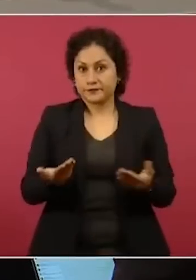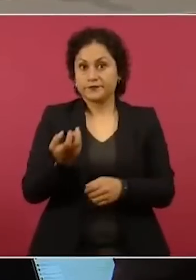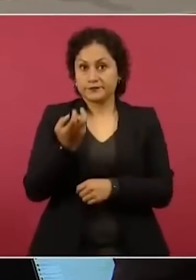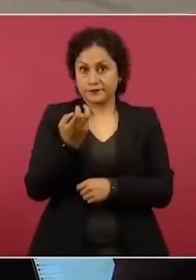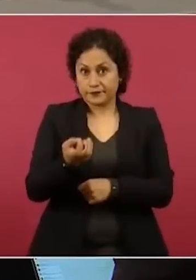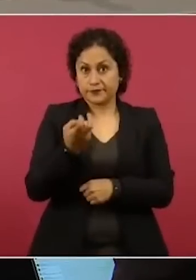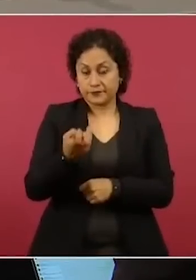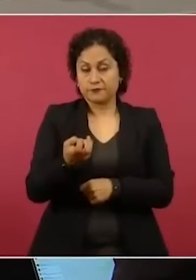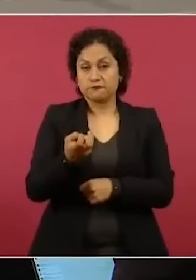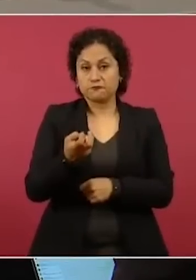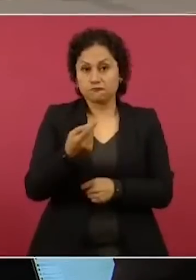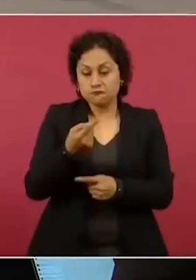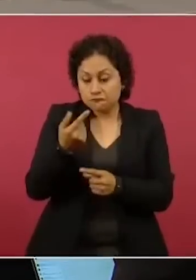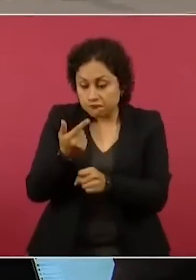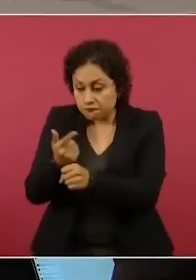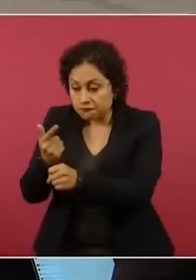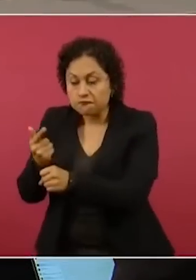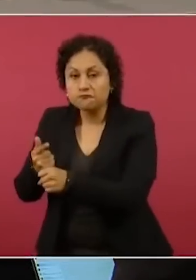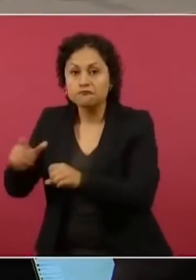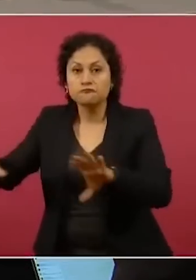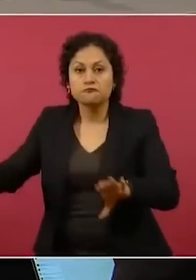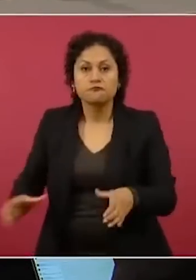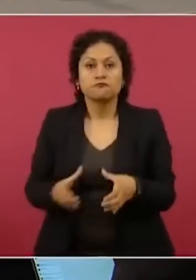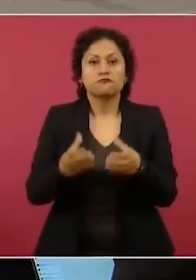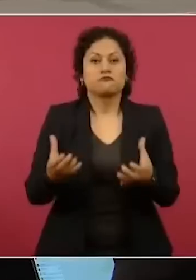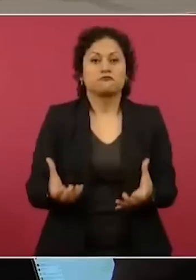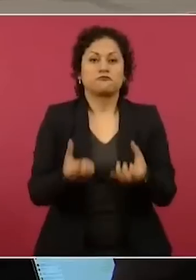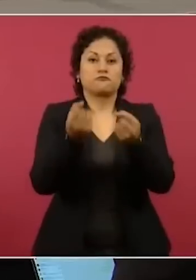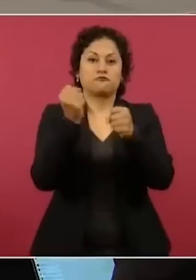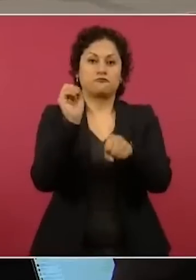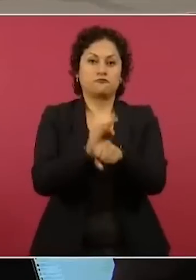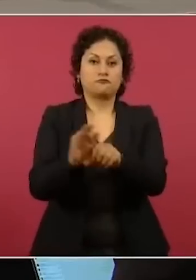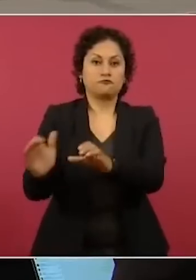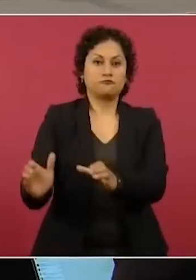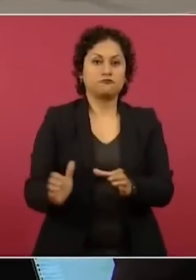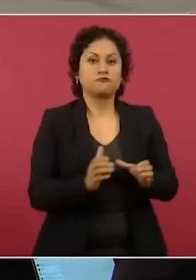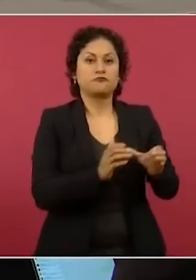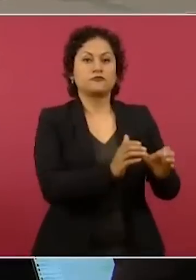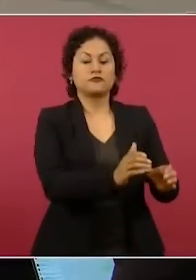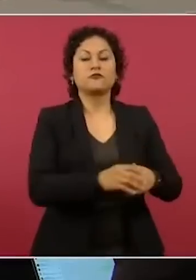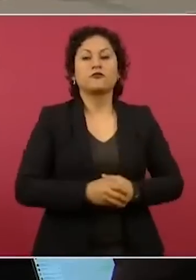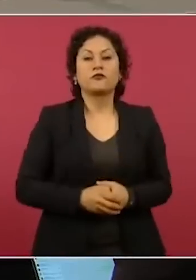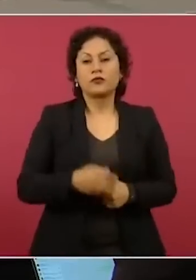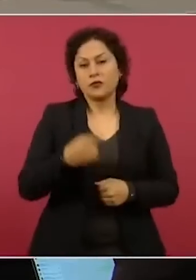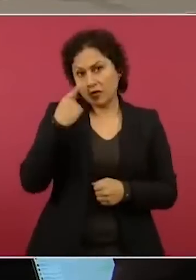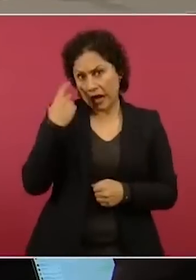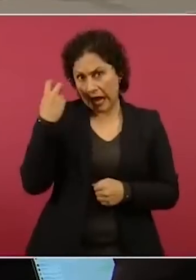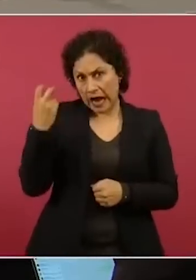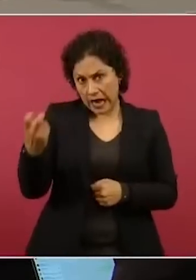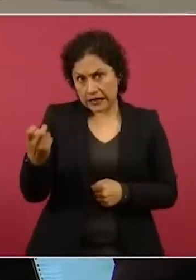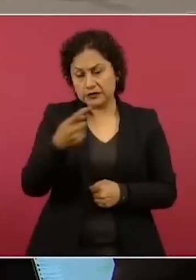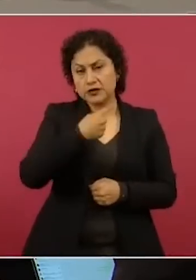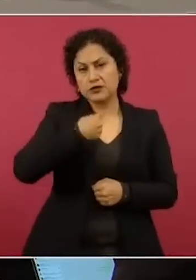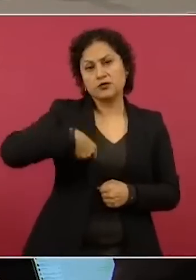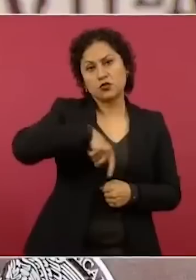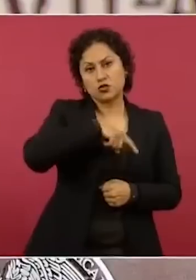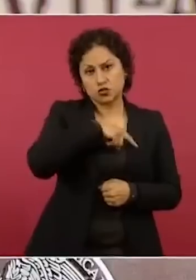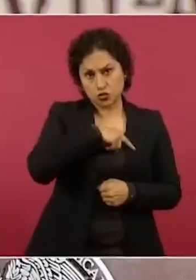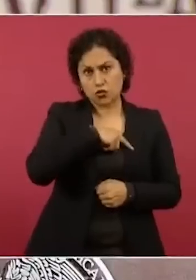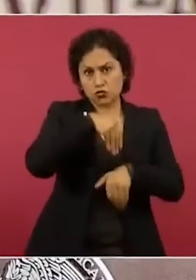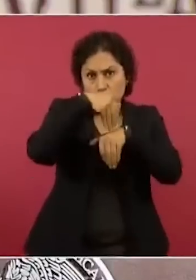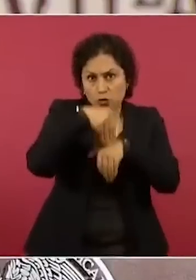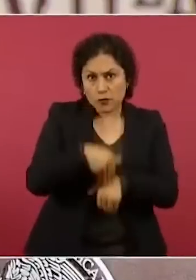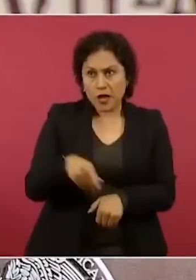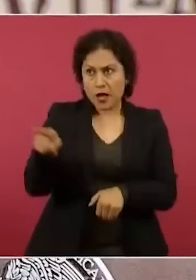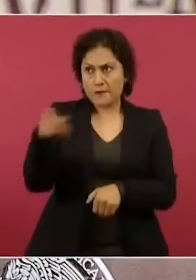operaciones que se desarrollaron. La que sigue, por favor. Este es el despliegue que se hizo para dar cumplimiento a la instrucción